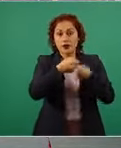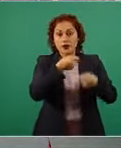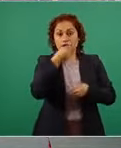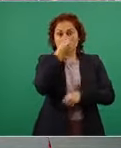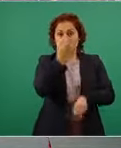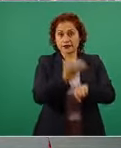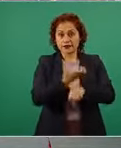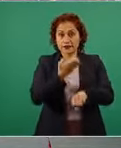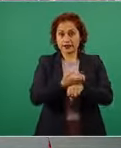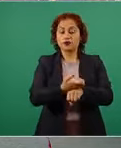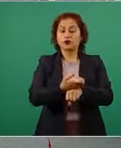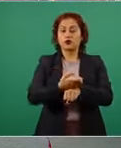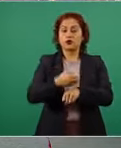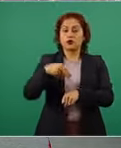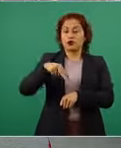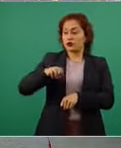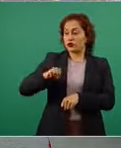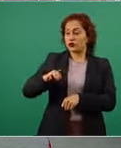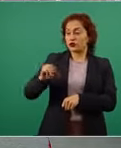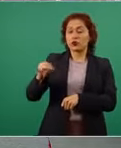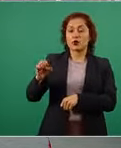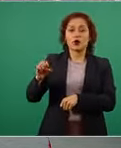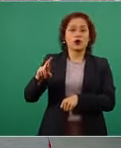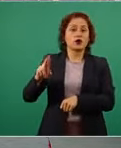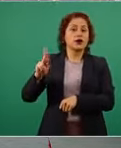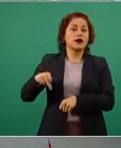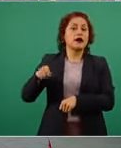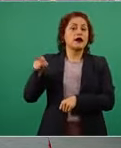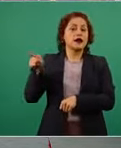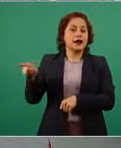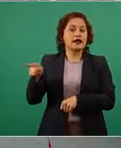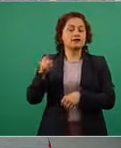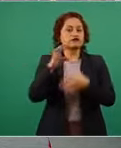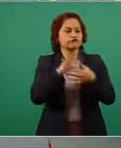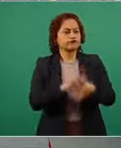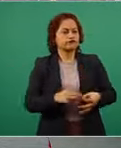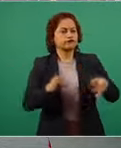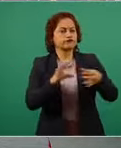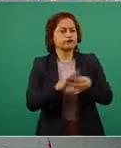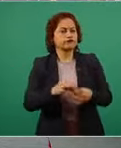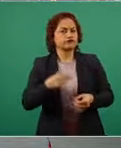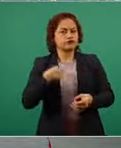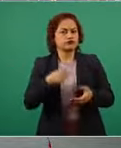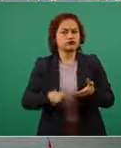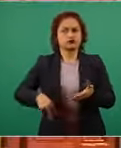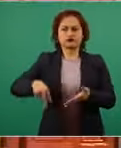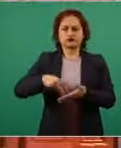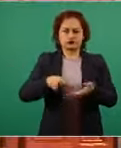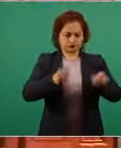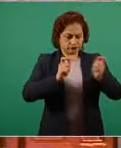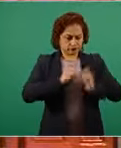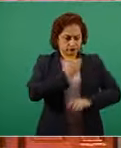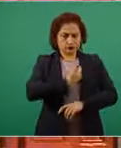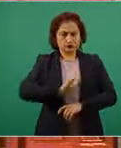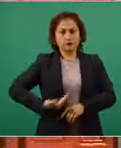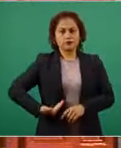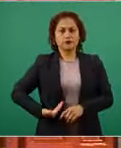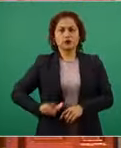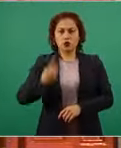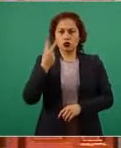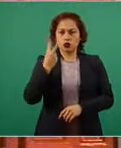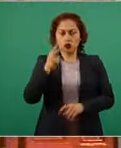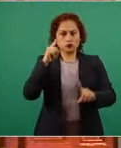Al subir yo al poder voy encarnando dos principios, uno de ellos sancionado ya por la